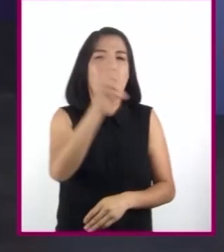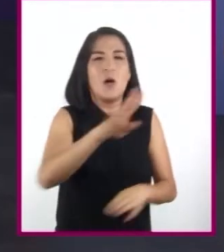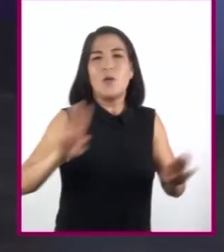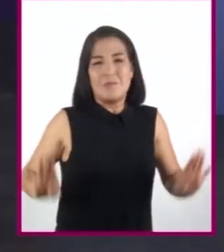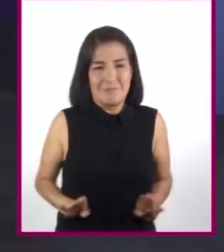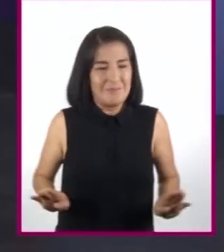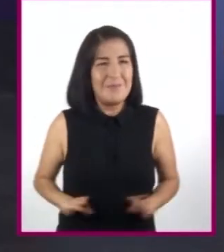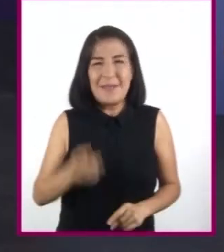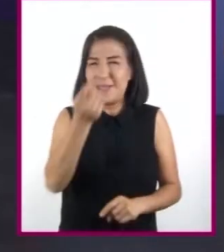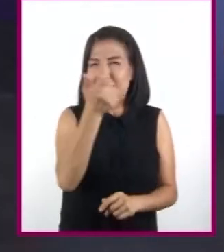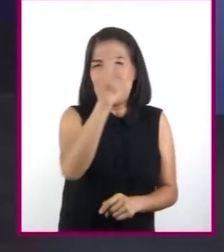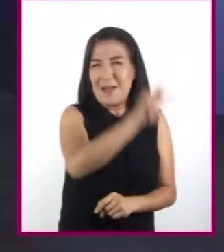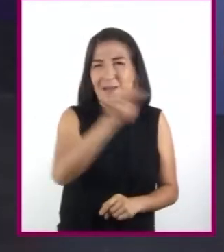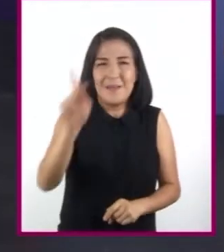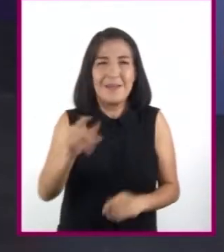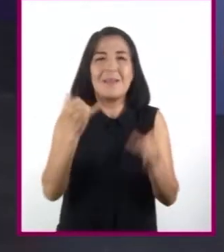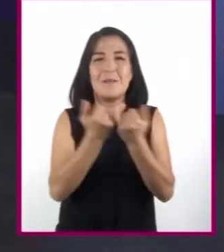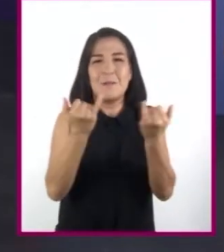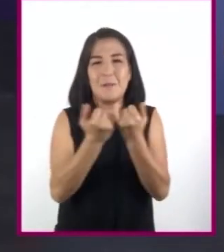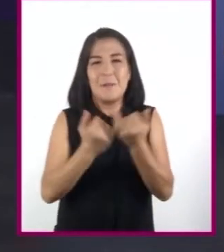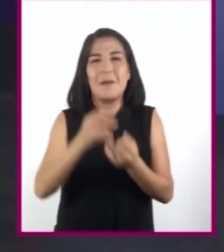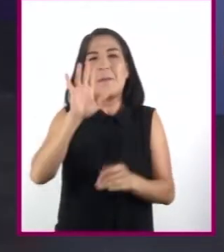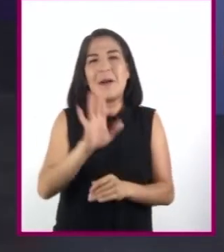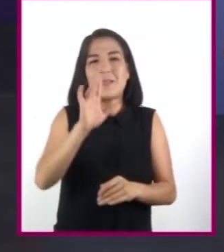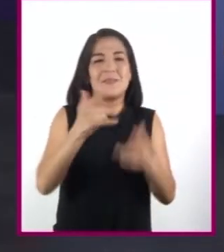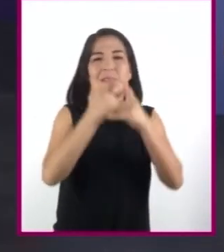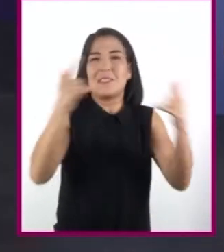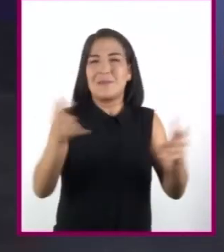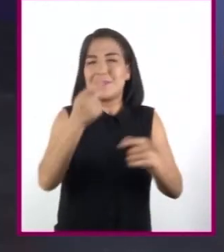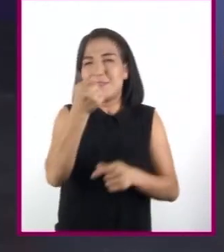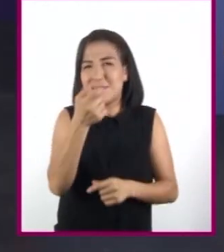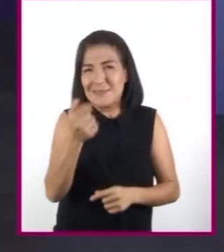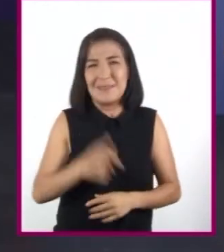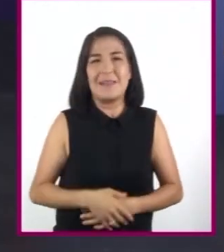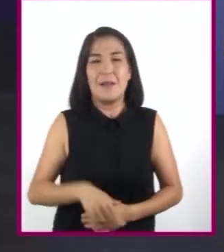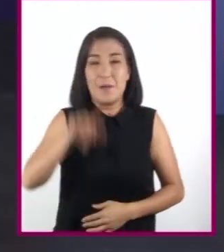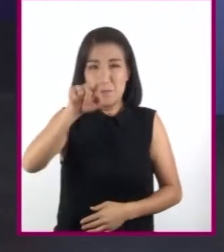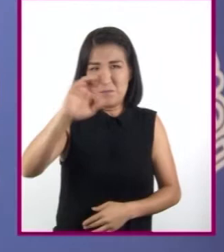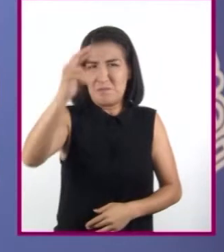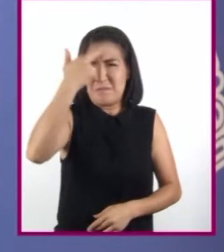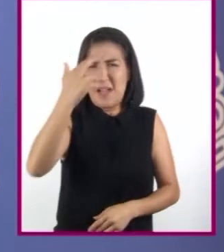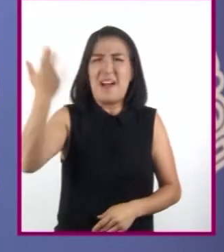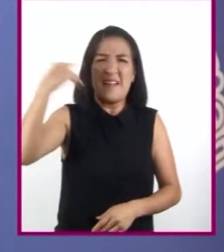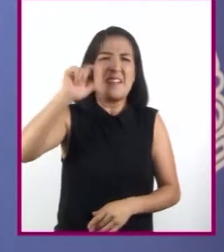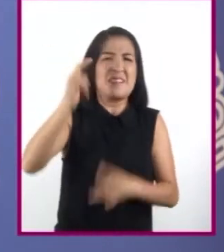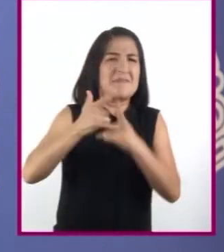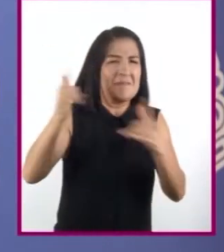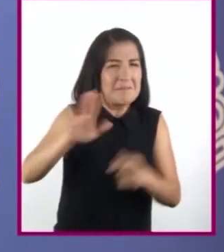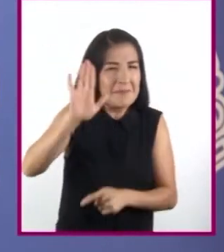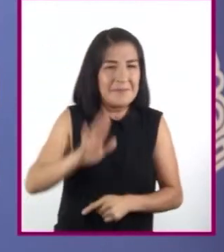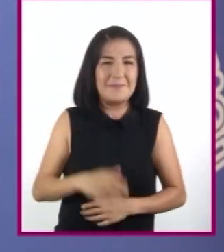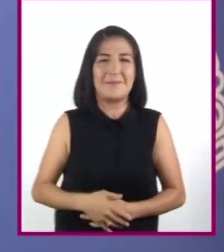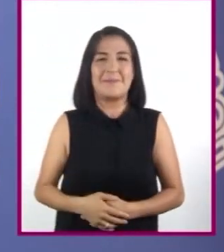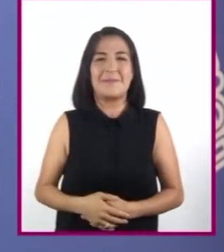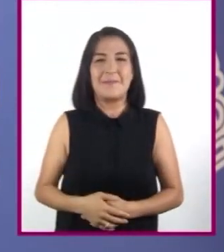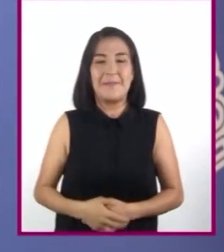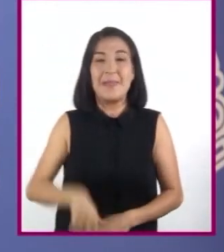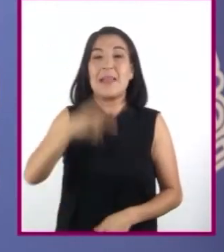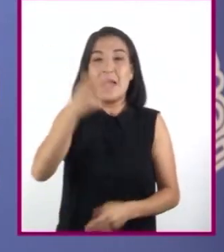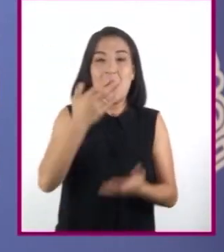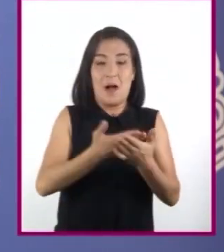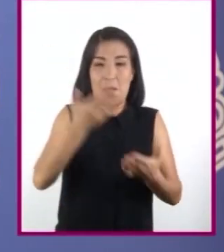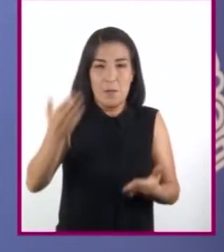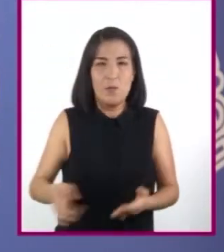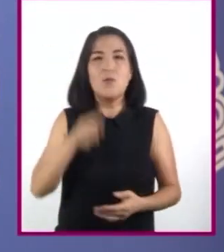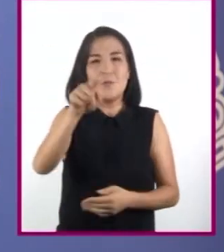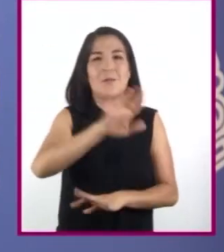características similares o hayan oído alguna historia muy parecida a esta. ¿Recuerdan alguna? A partir de este momento